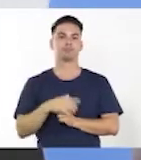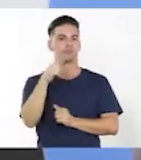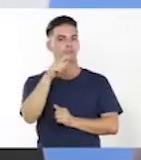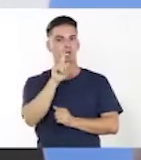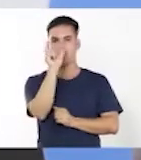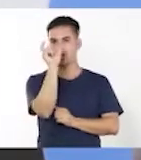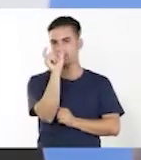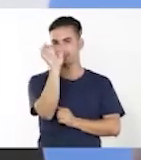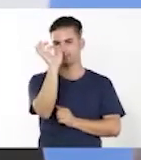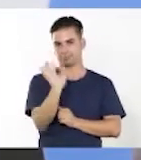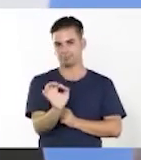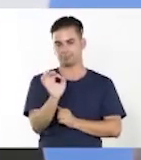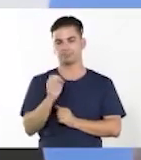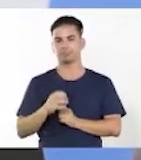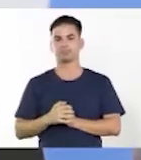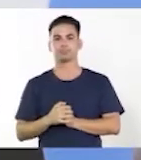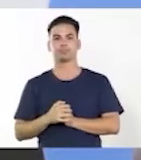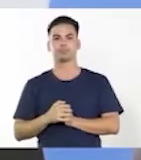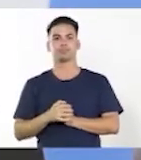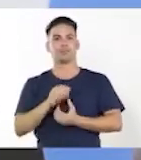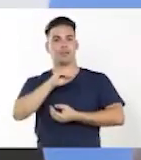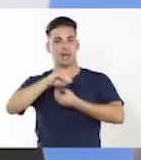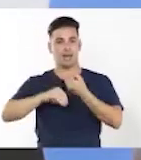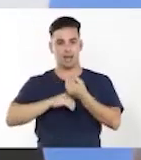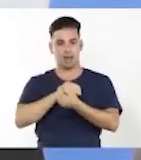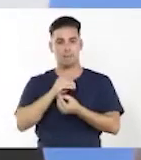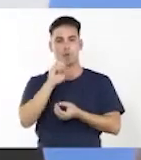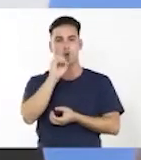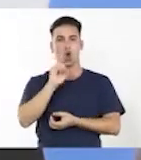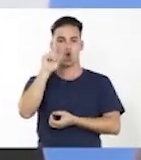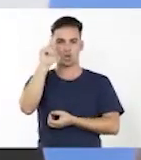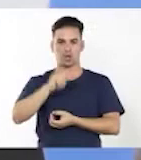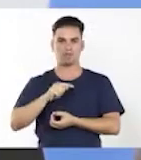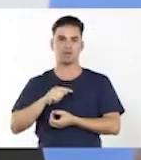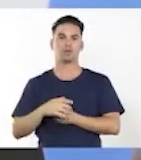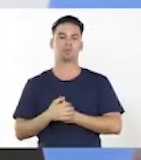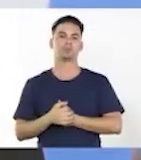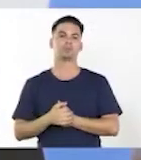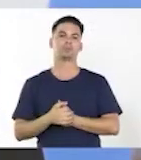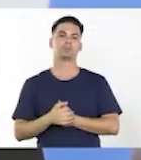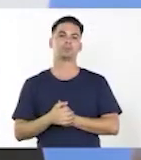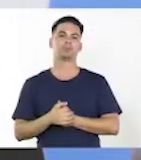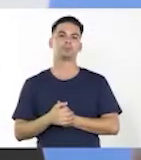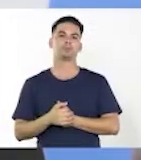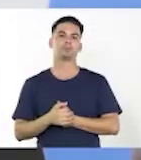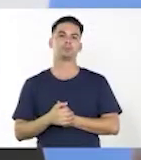se mantiene como una irregularidad, sino como un cambio ortográfico.